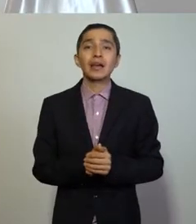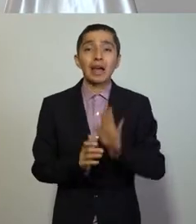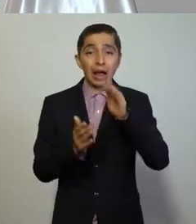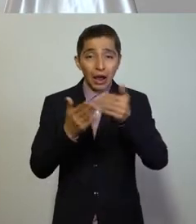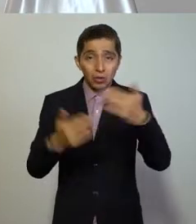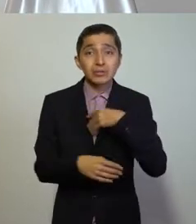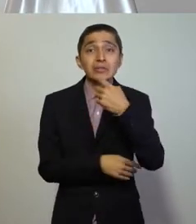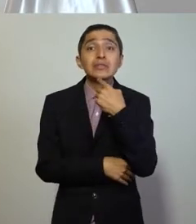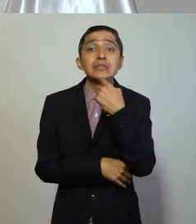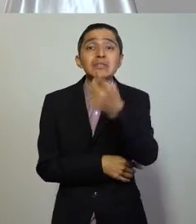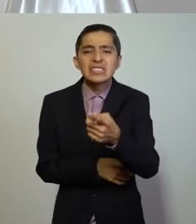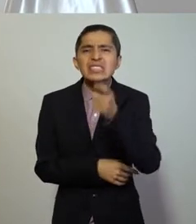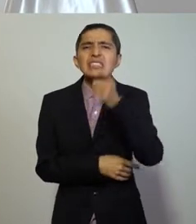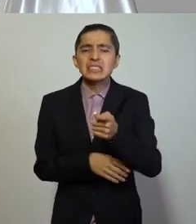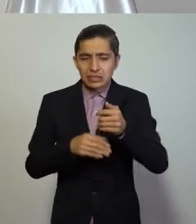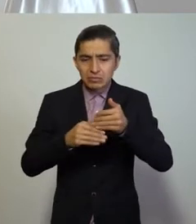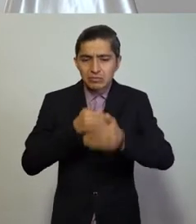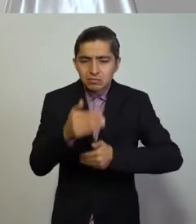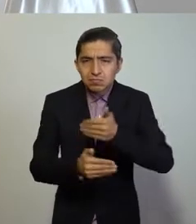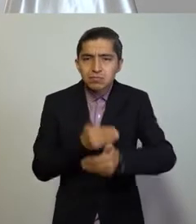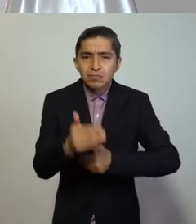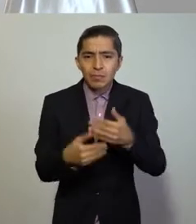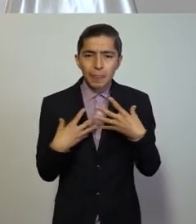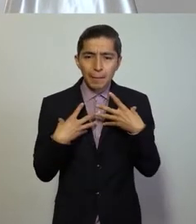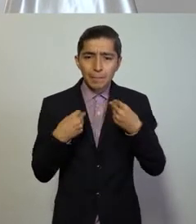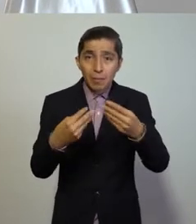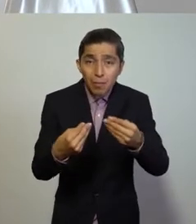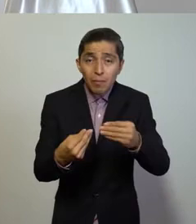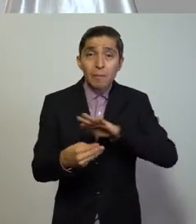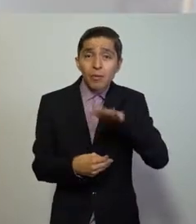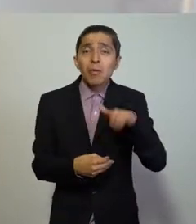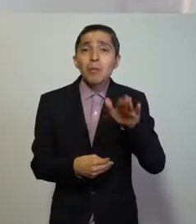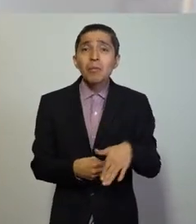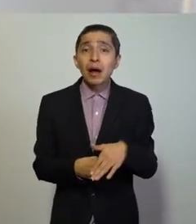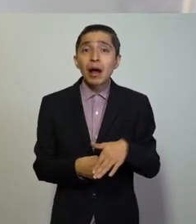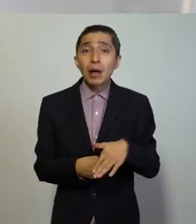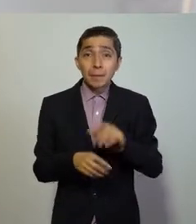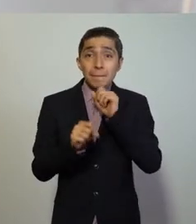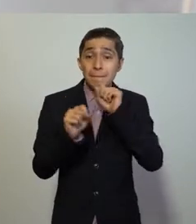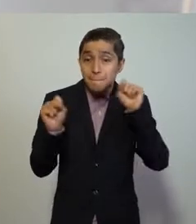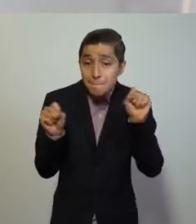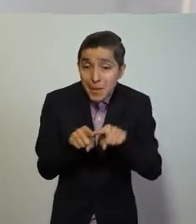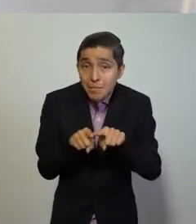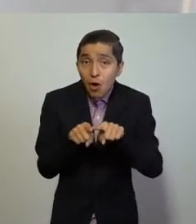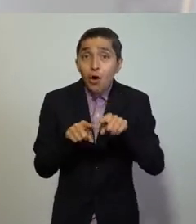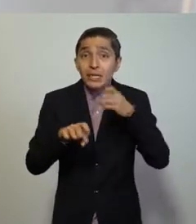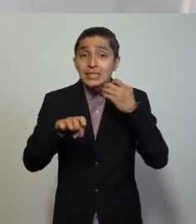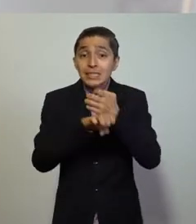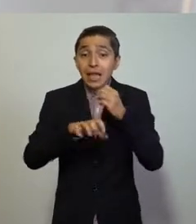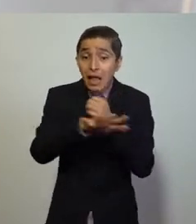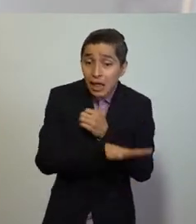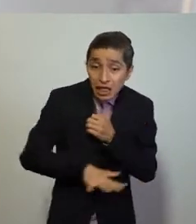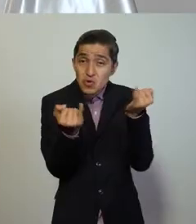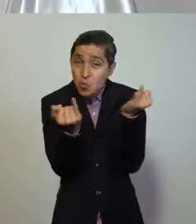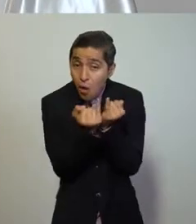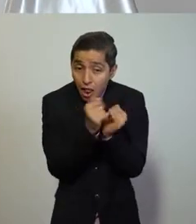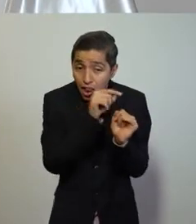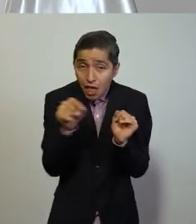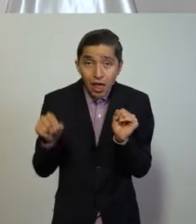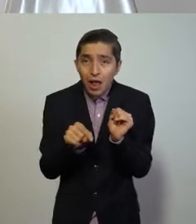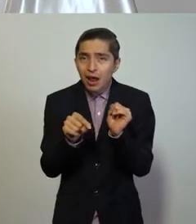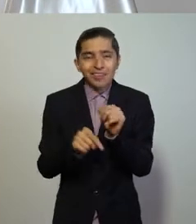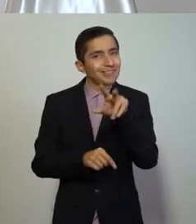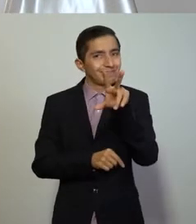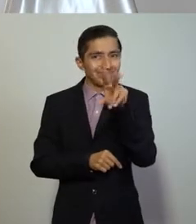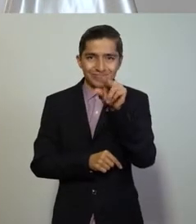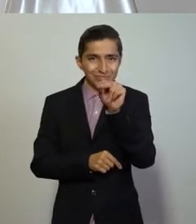destacar que el avance de contagios y fallecimientos no es el mismo en todo el territorio de nuestro Estado. Por esa